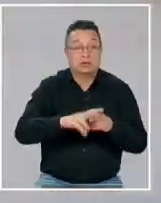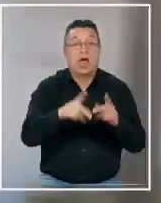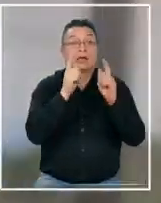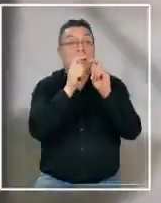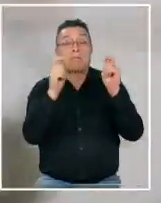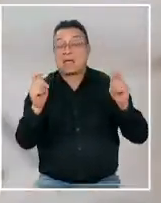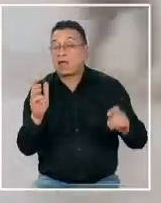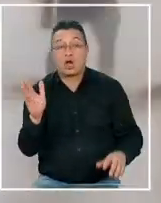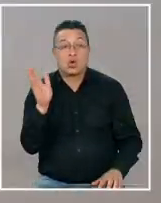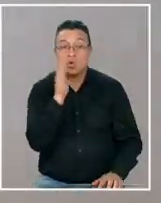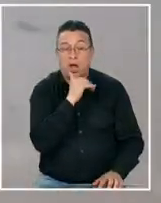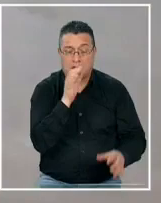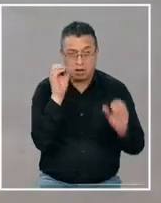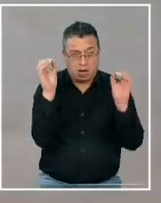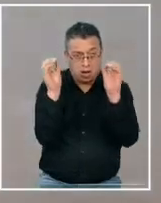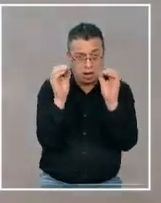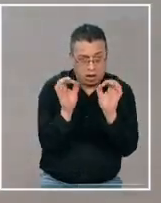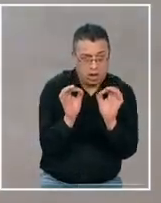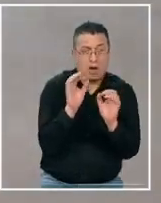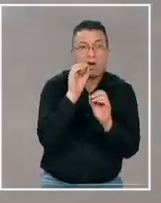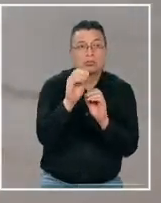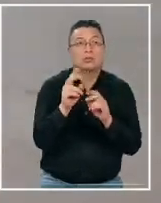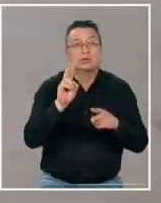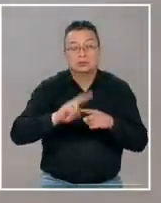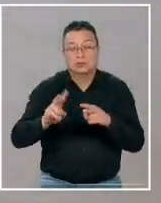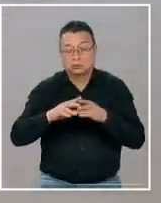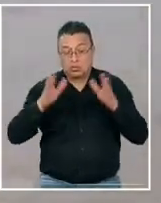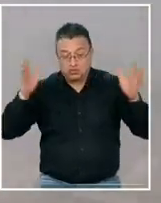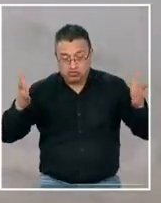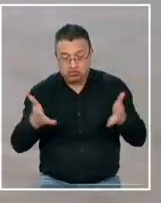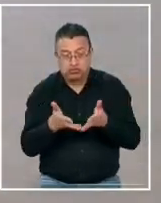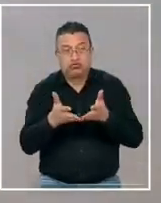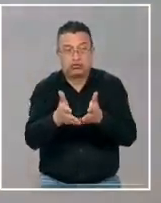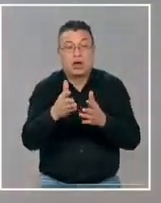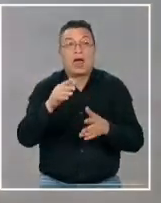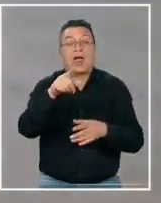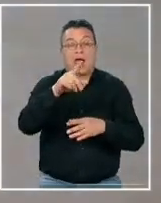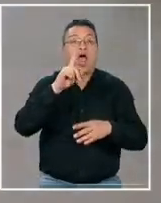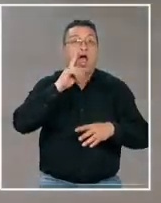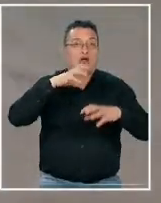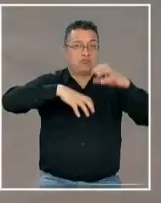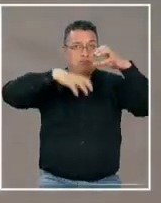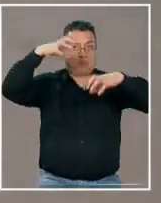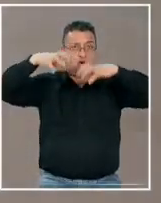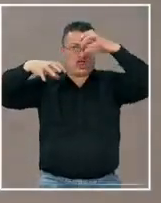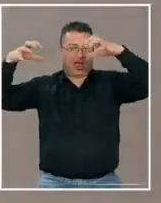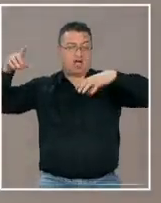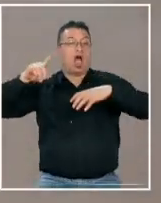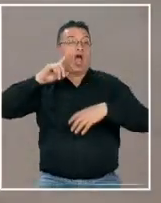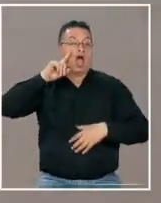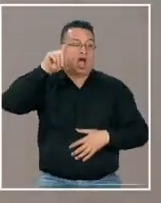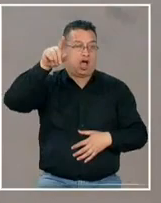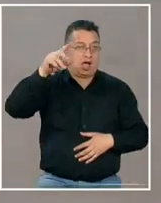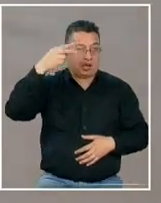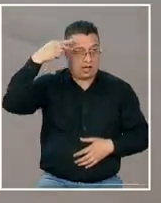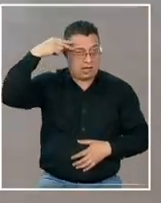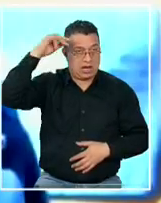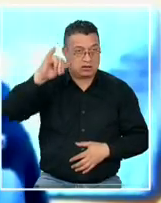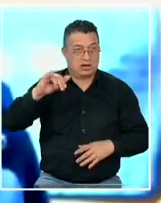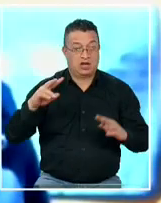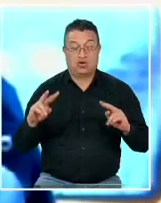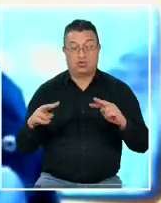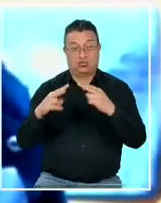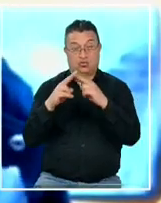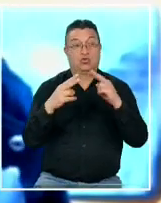campaña de orientación una reparación de las cuencas porque Haití es un país montañosa la construcción en Haití